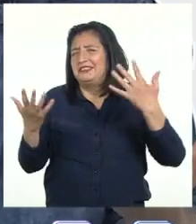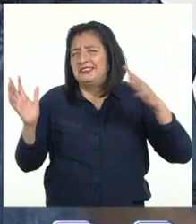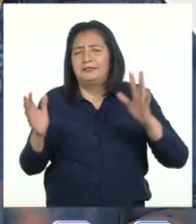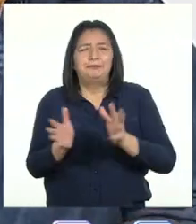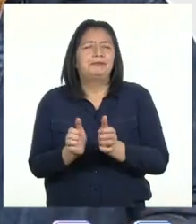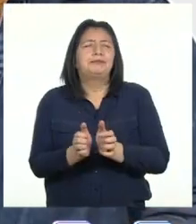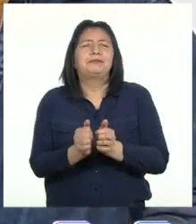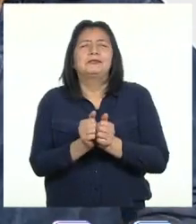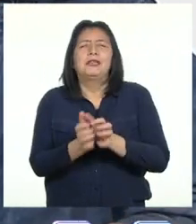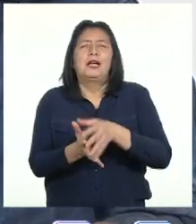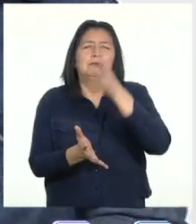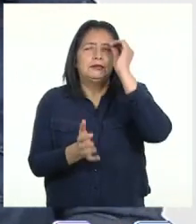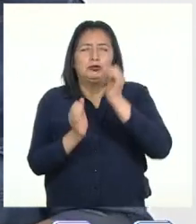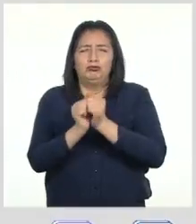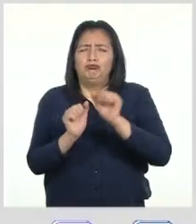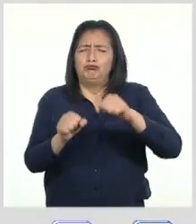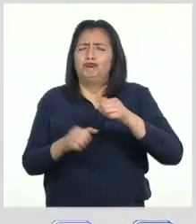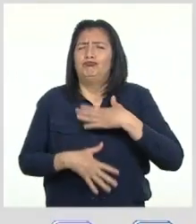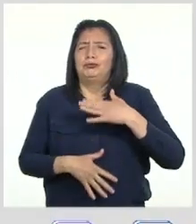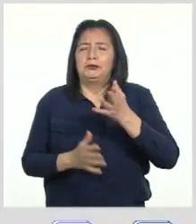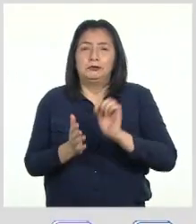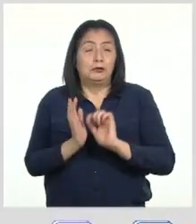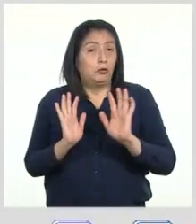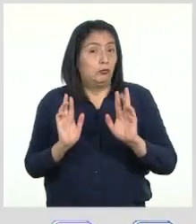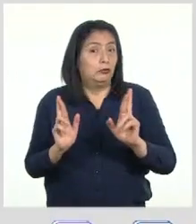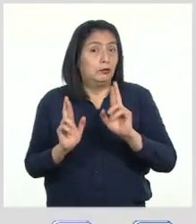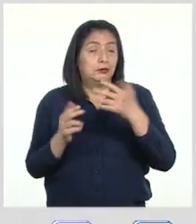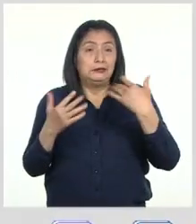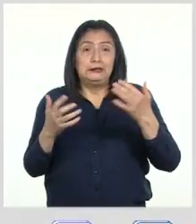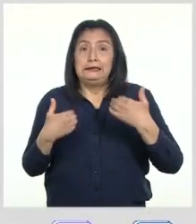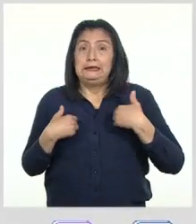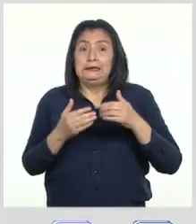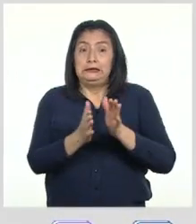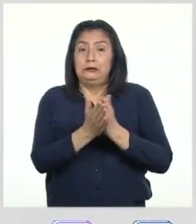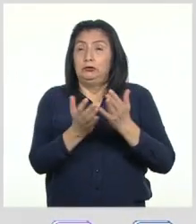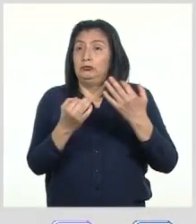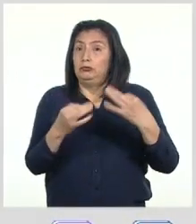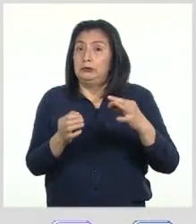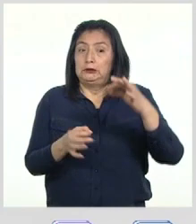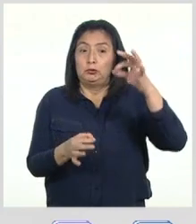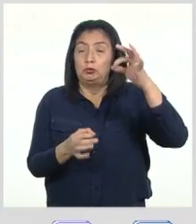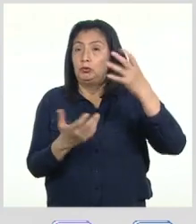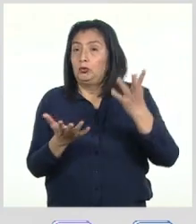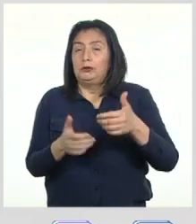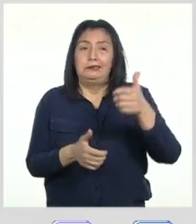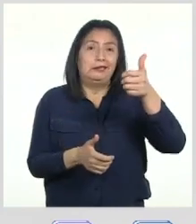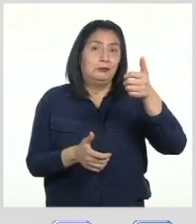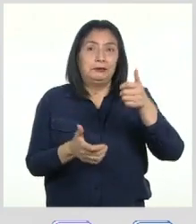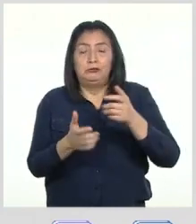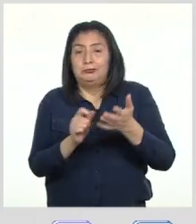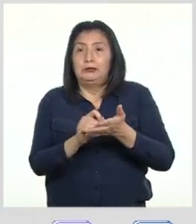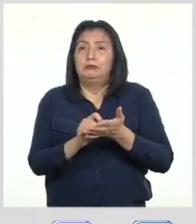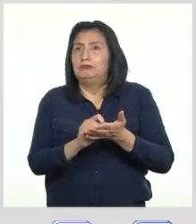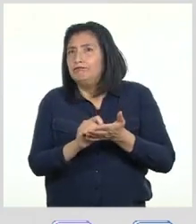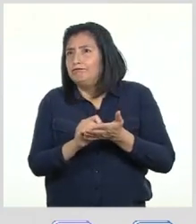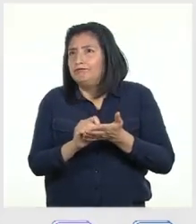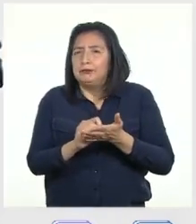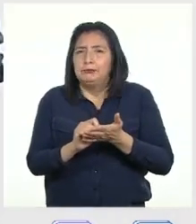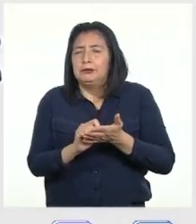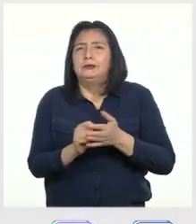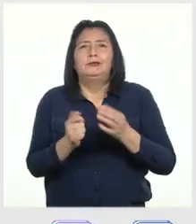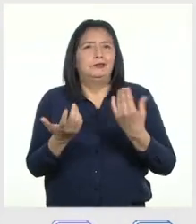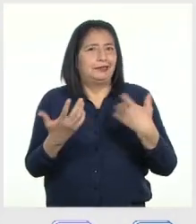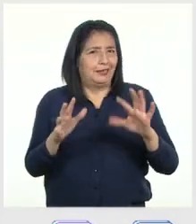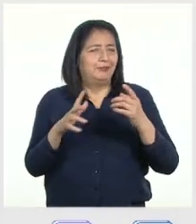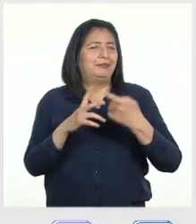porque aprender juntos es mucho más divertido Espero que ya tengan a la mano sus cuadernos, sus hojas de papel, un lápiz o lapicero para tomar sus apuntes